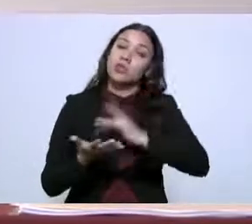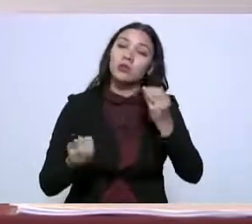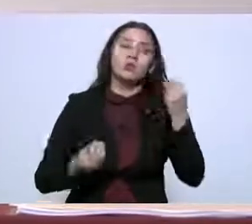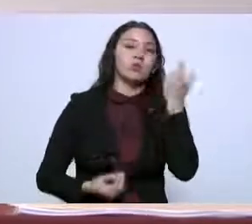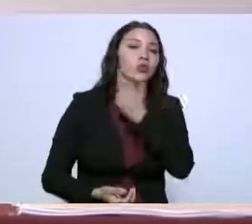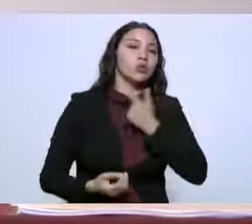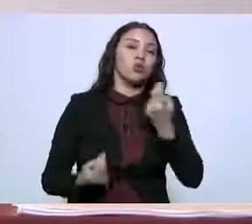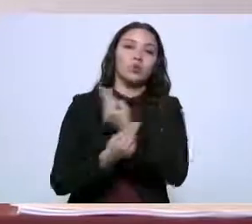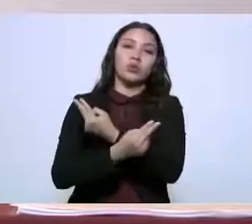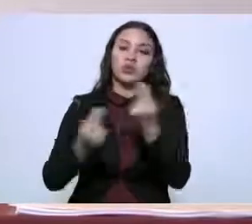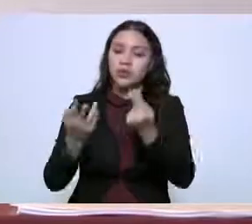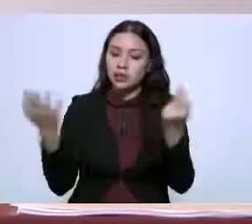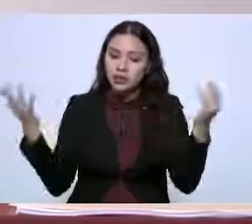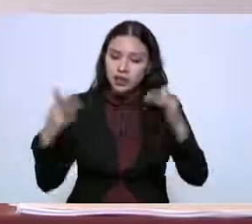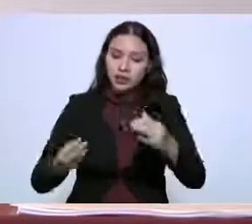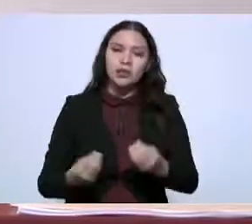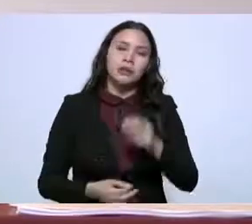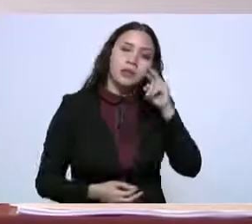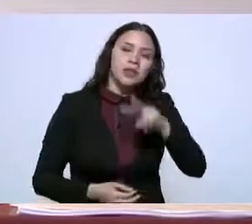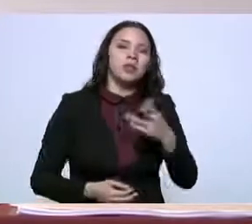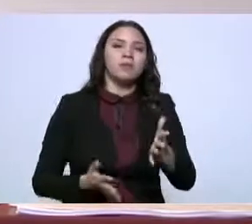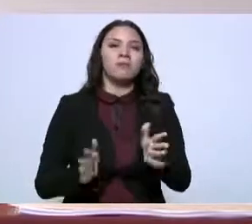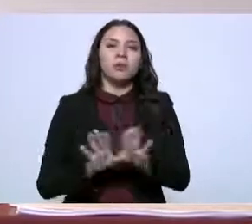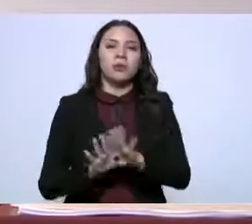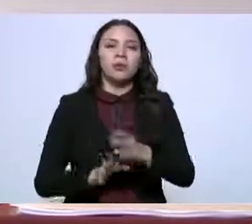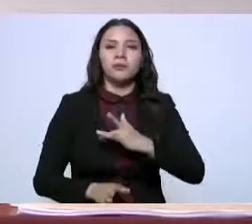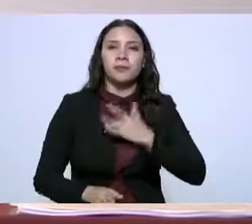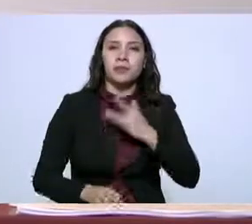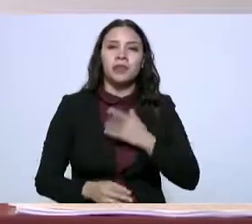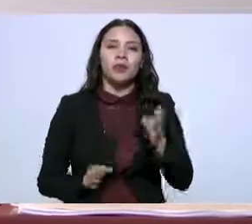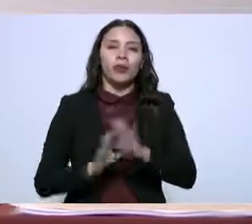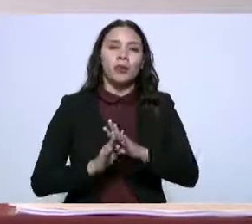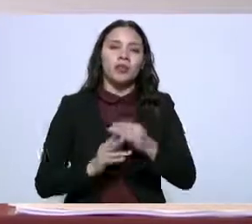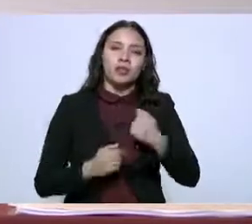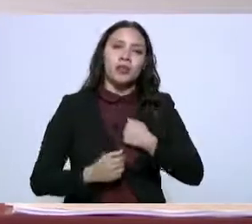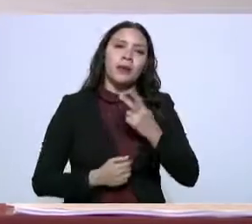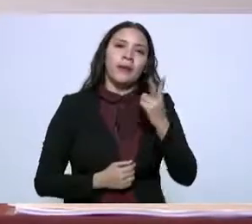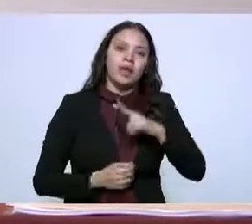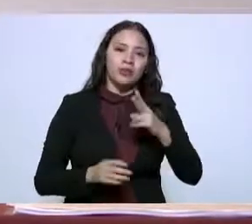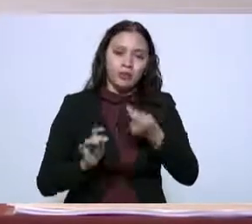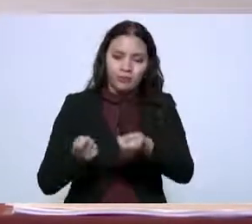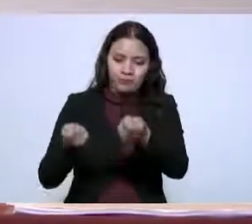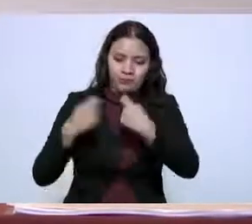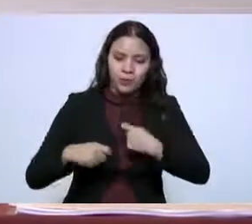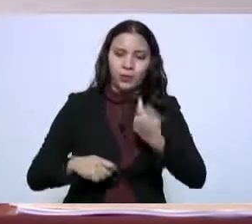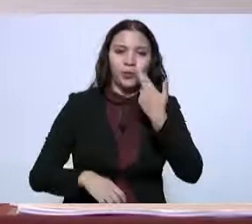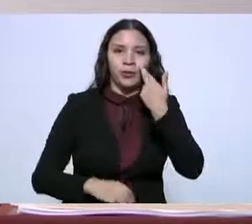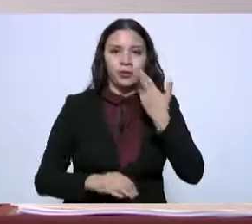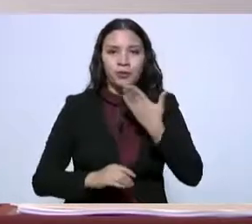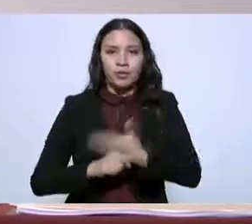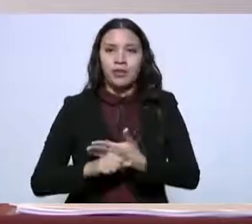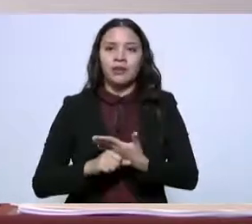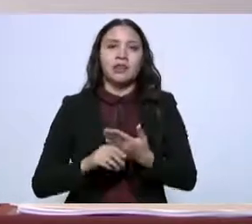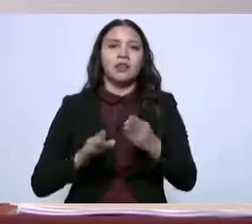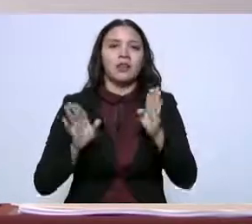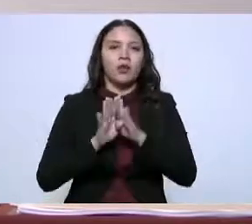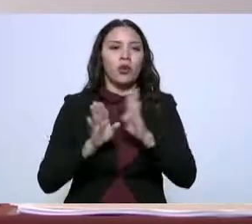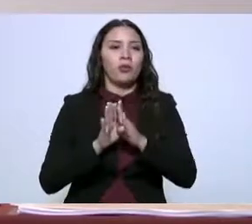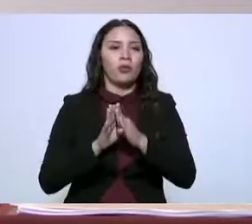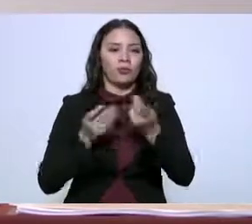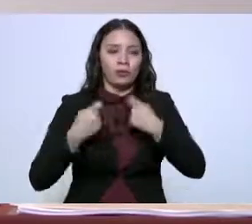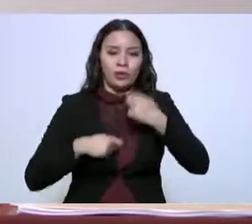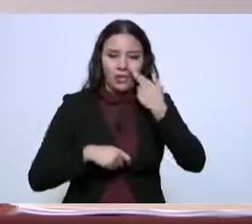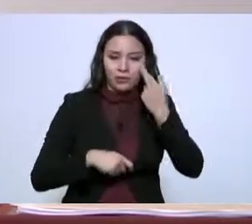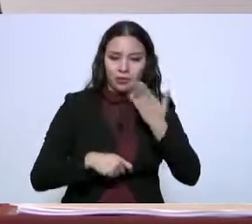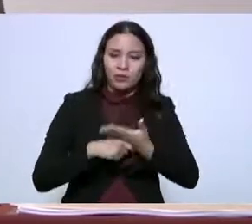de estar aquí y créanme que ser humildemente el conducto en este momento de los tamaulipecos